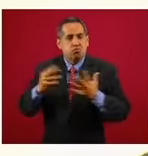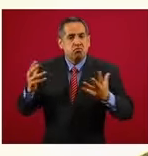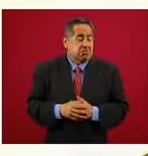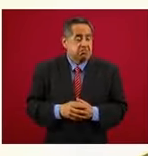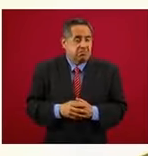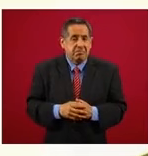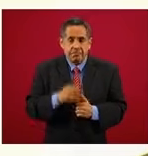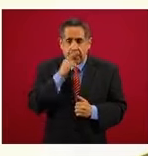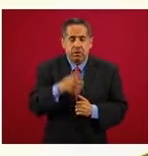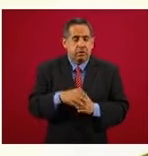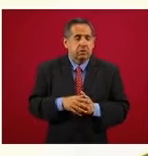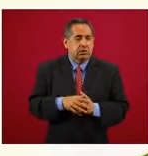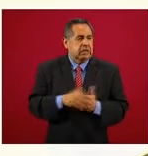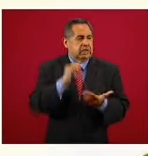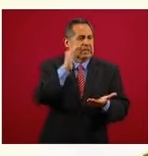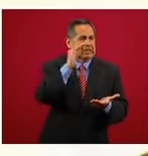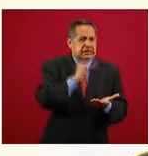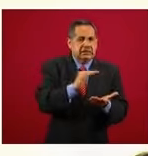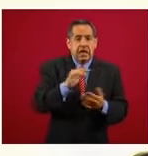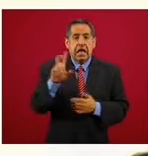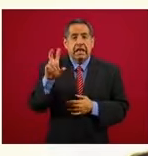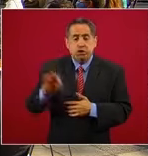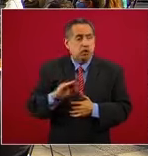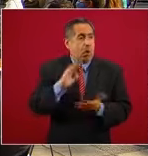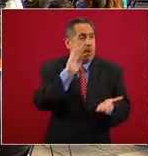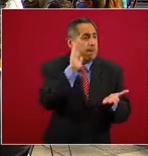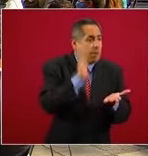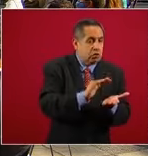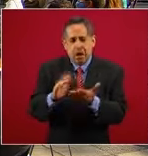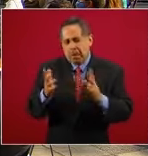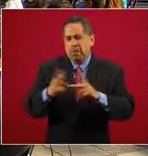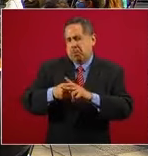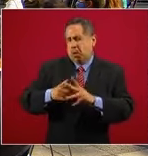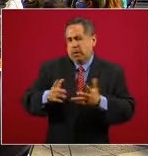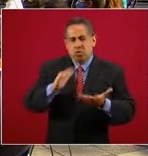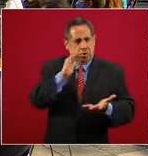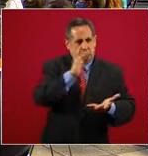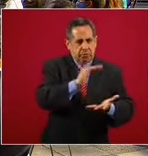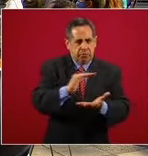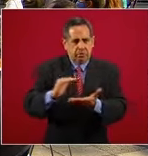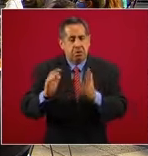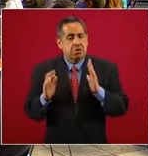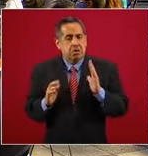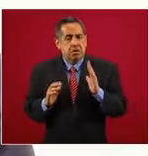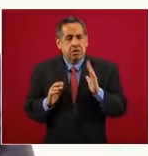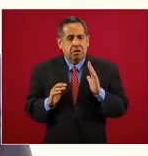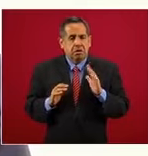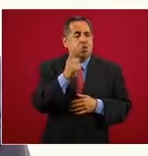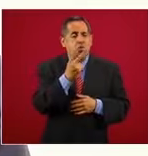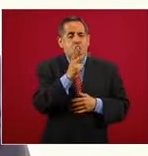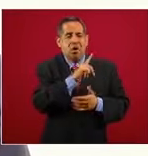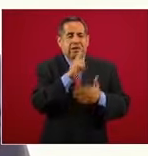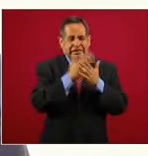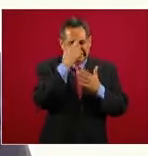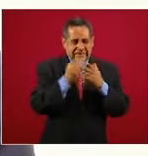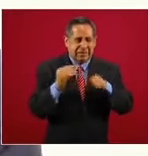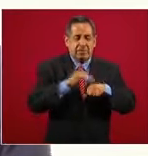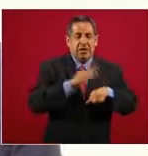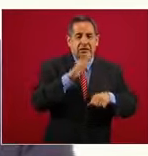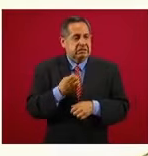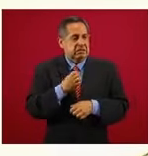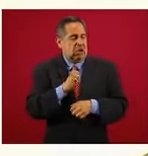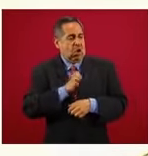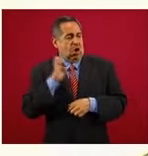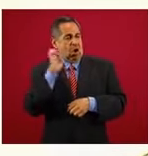registrado una baja del orden del 30 por ciento en promedio. Solo han aumentado dos delitos, homicidio